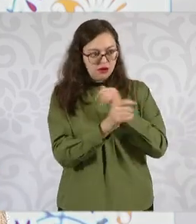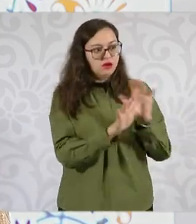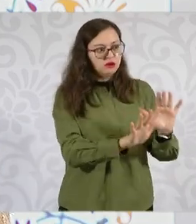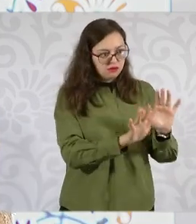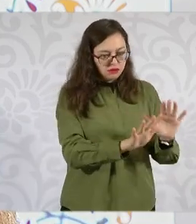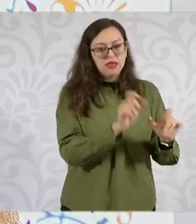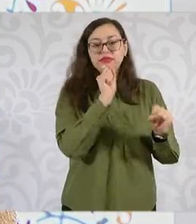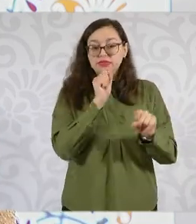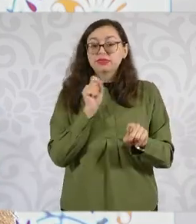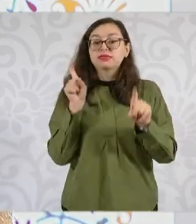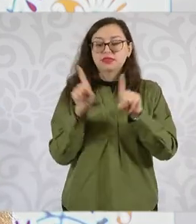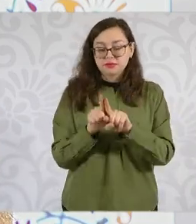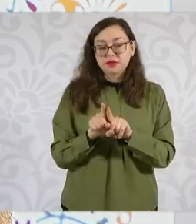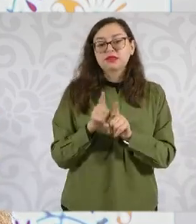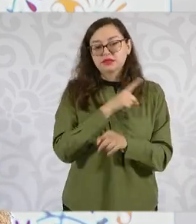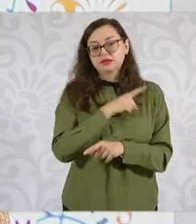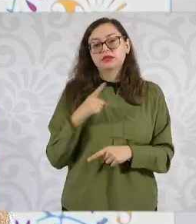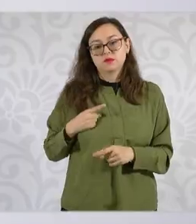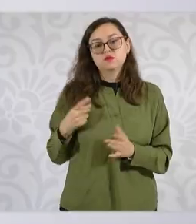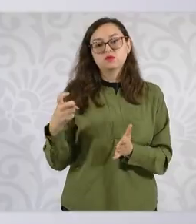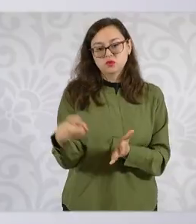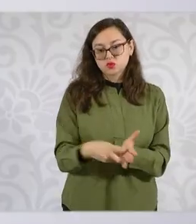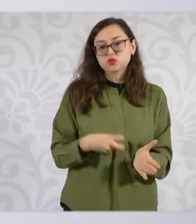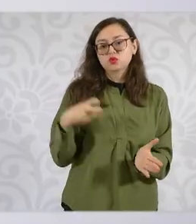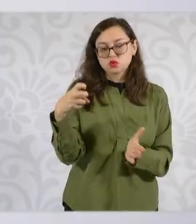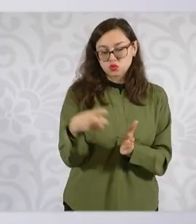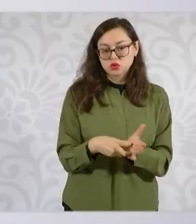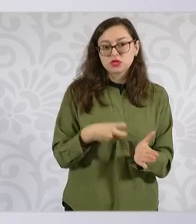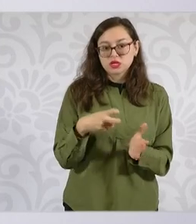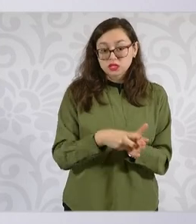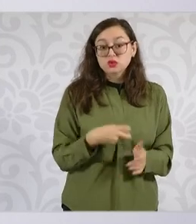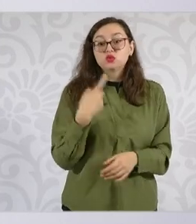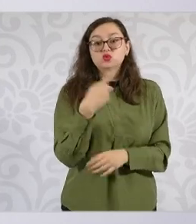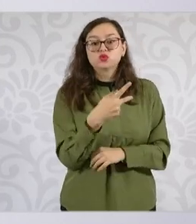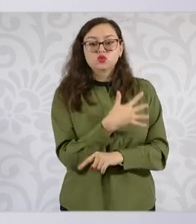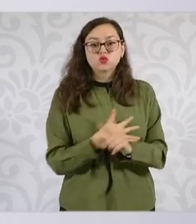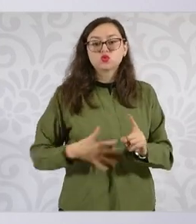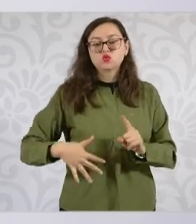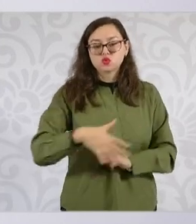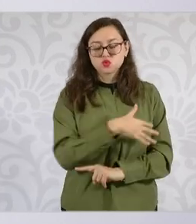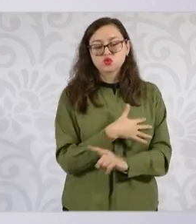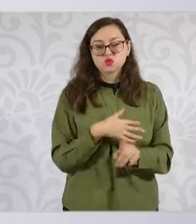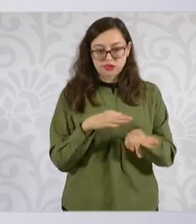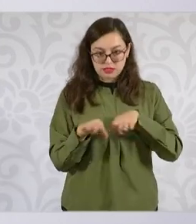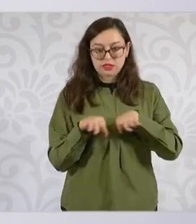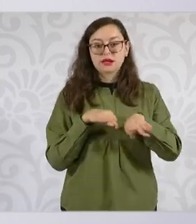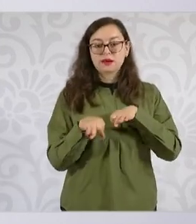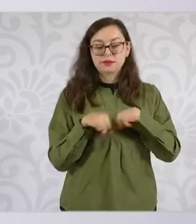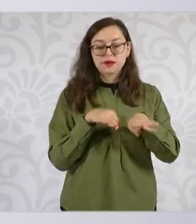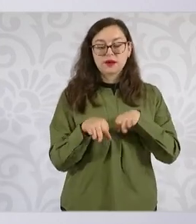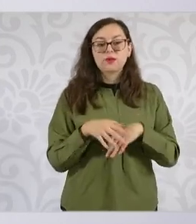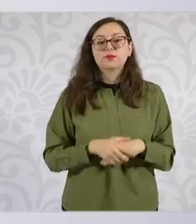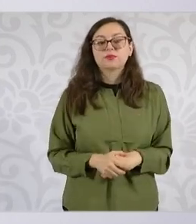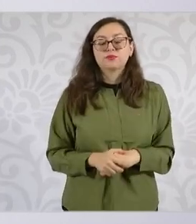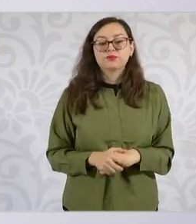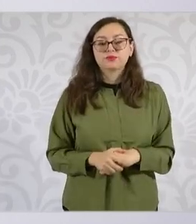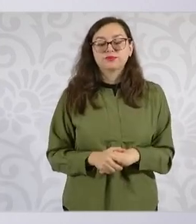a un proceso de mejora de las condiciones laborales por ley. Y la otra es